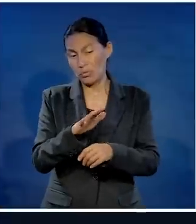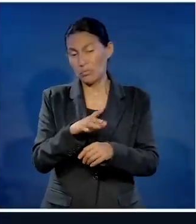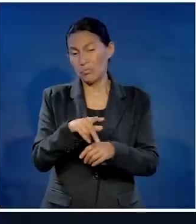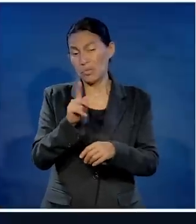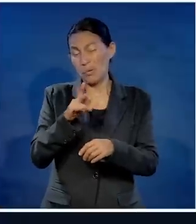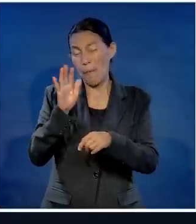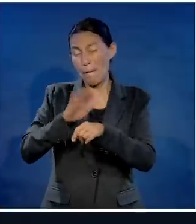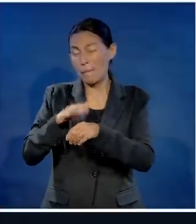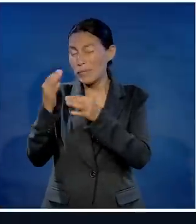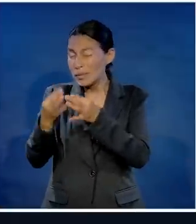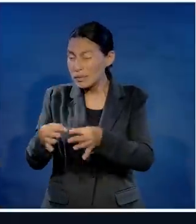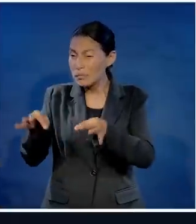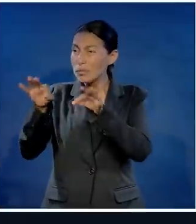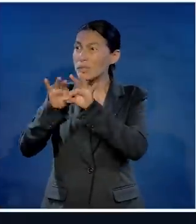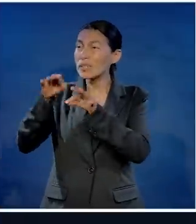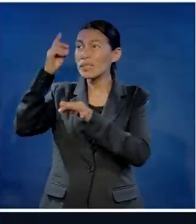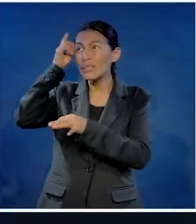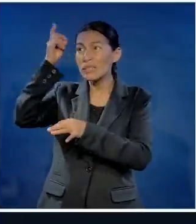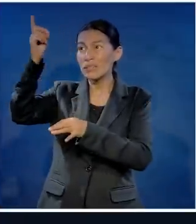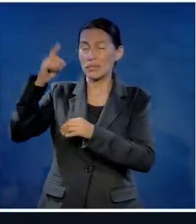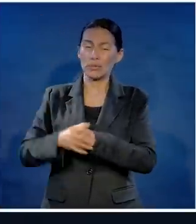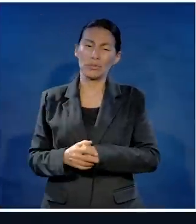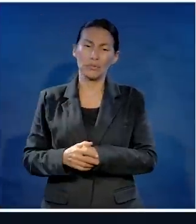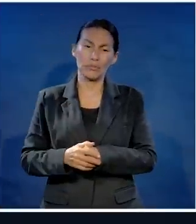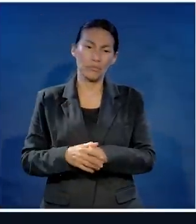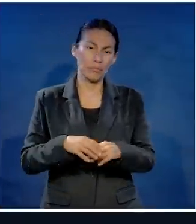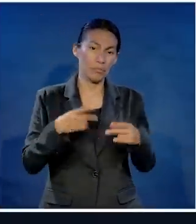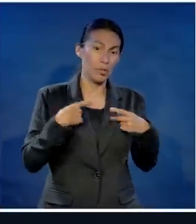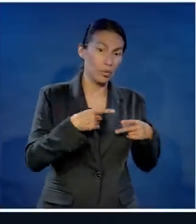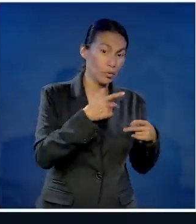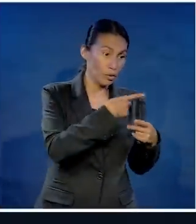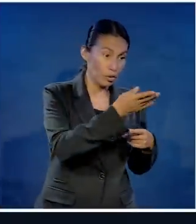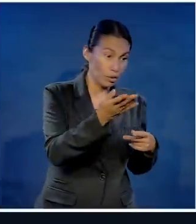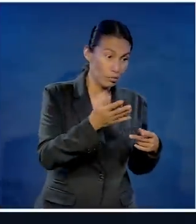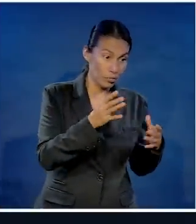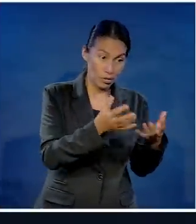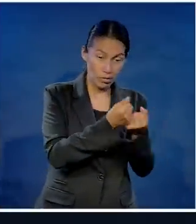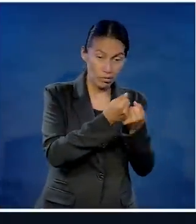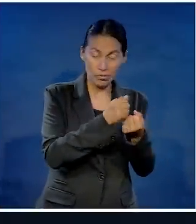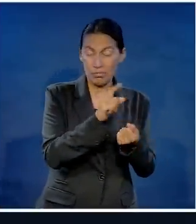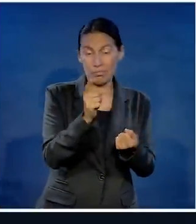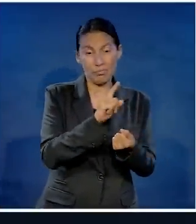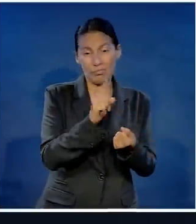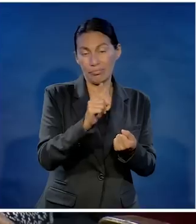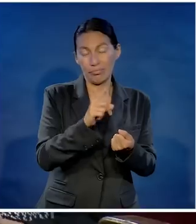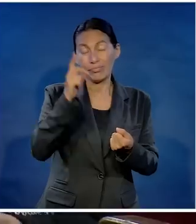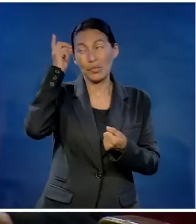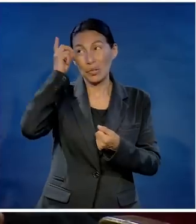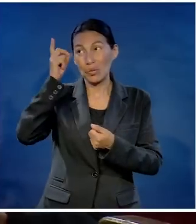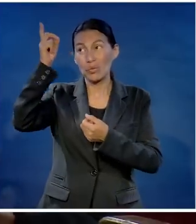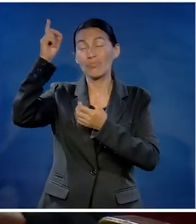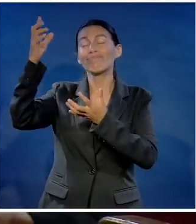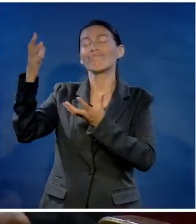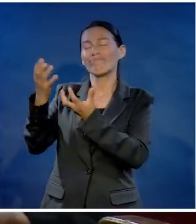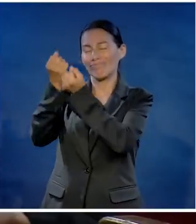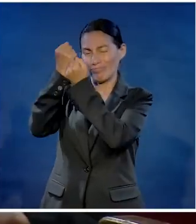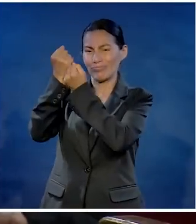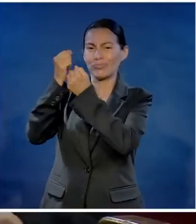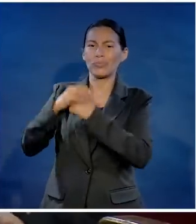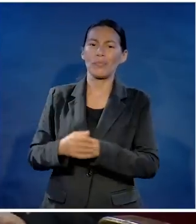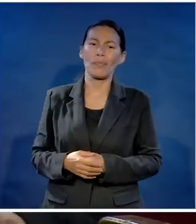Con Jesucristo. Dile al está a tu lado, la salvación es tu relación con Jesucristo. Dígale hacia el de al lado. Dígale.